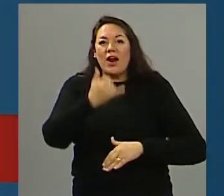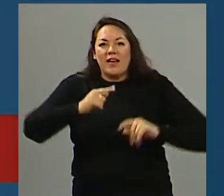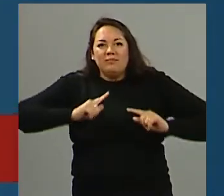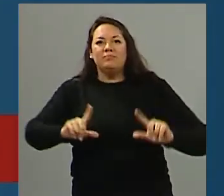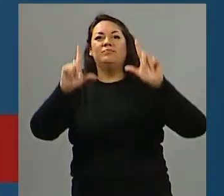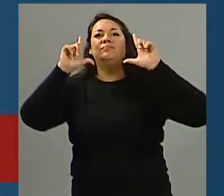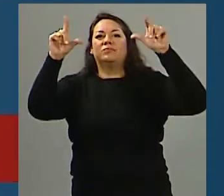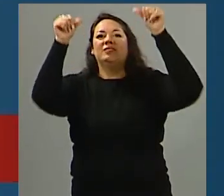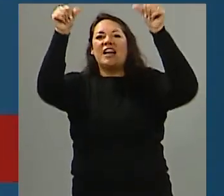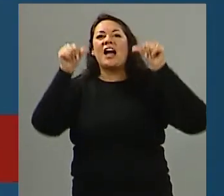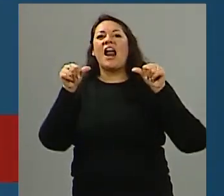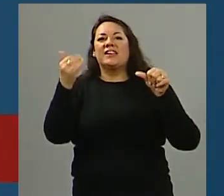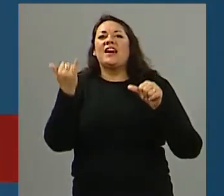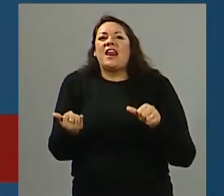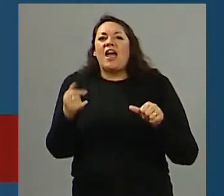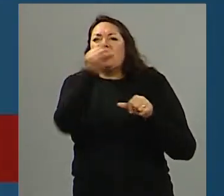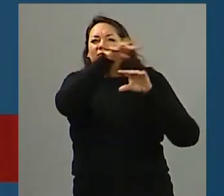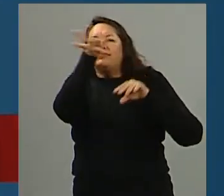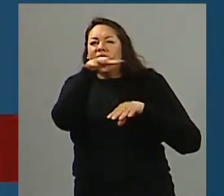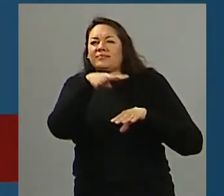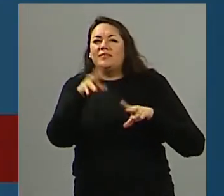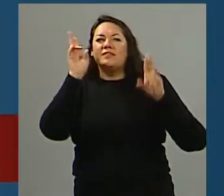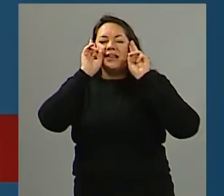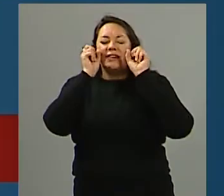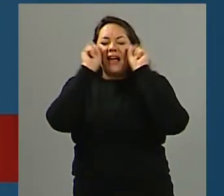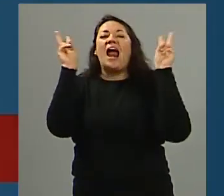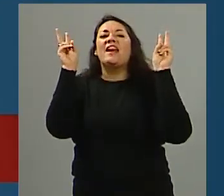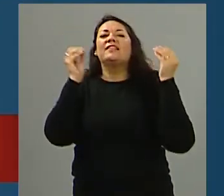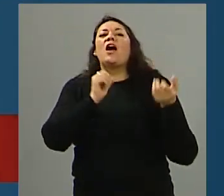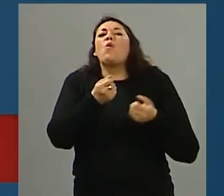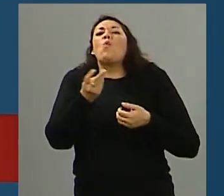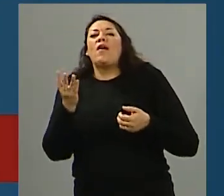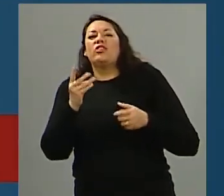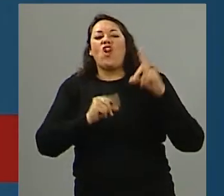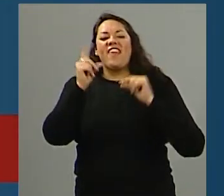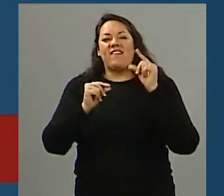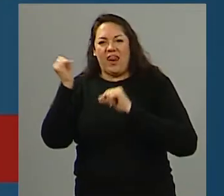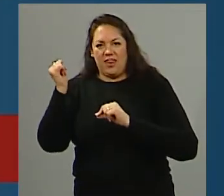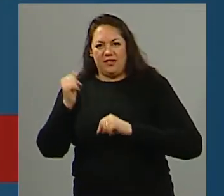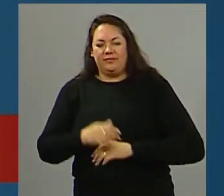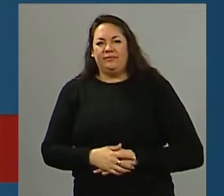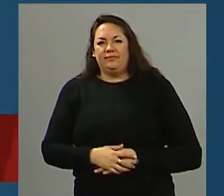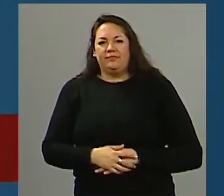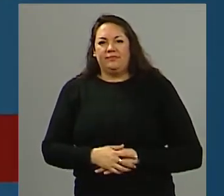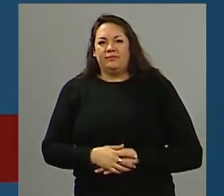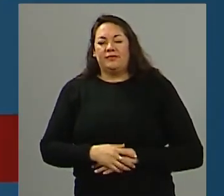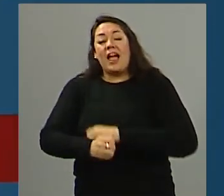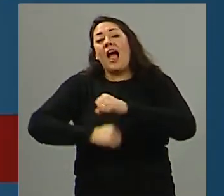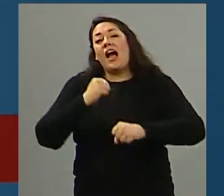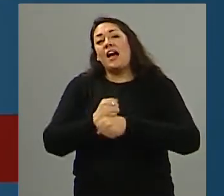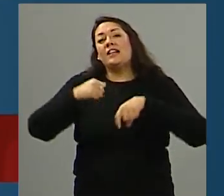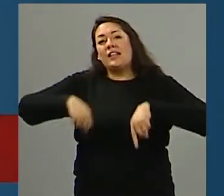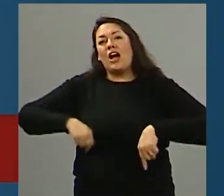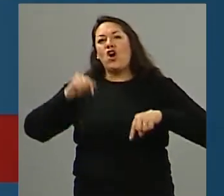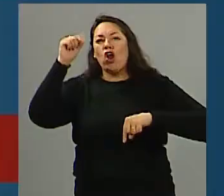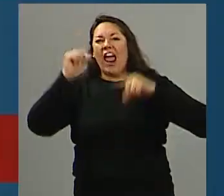de en qué nivel de alerta están, ¿no? Y por ahora, gracias a Dios, están